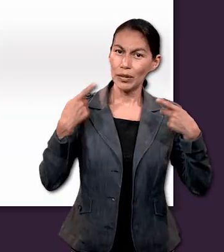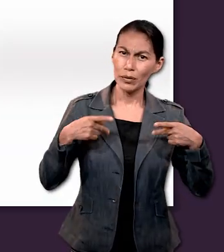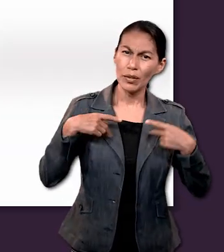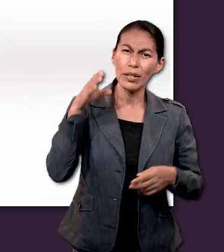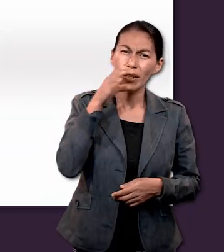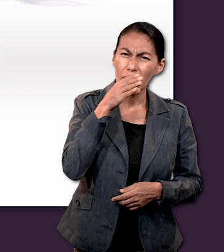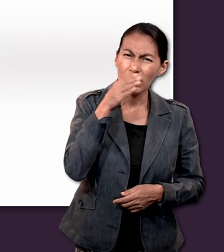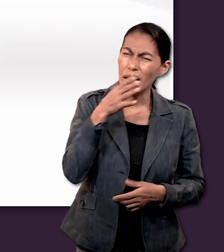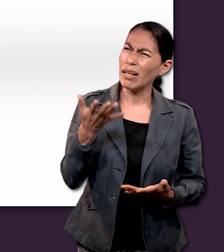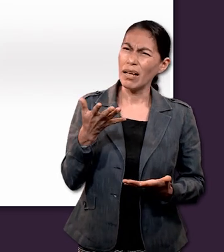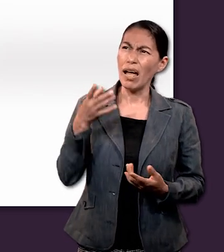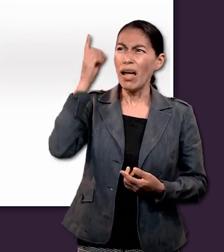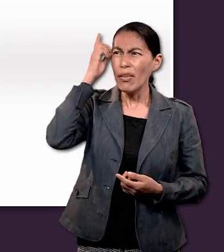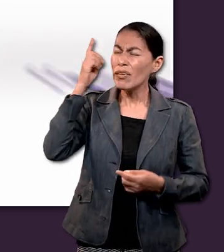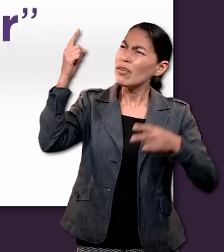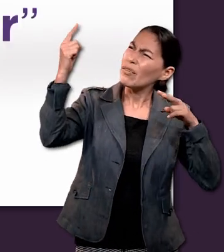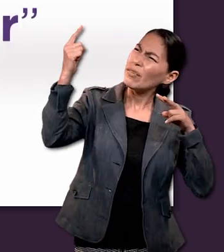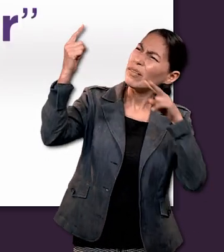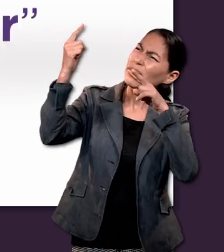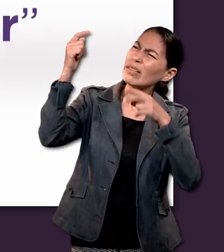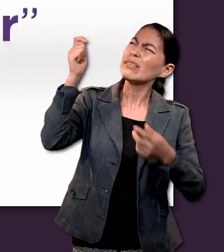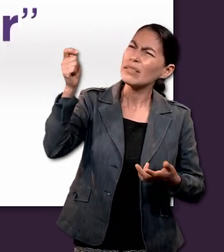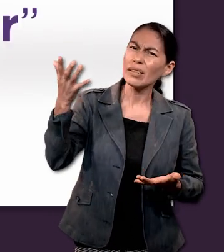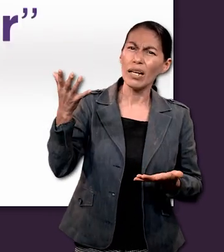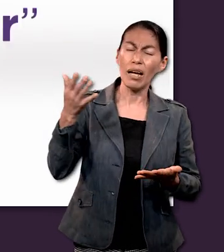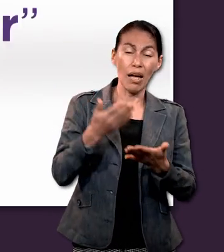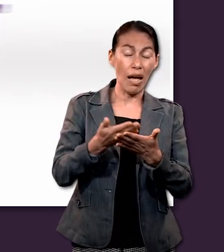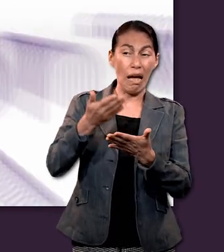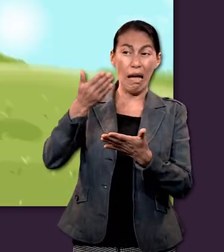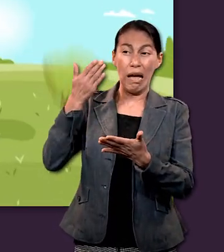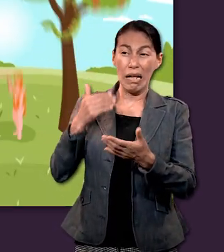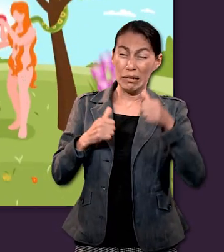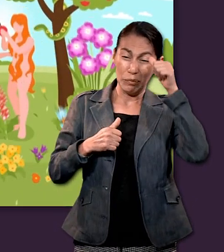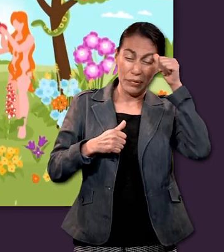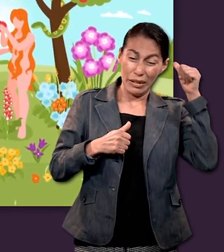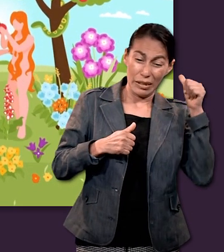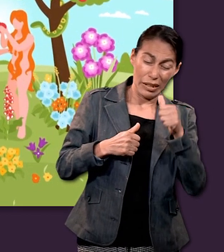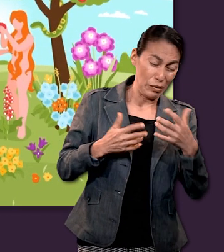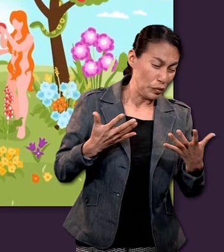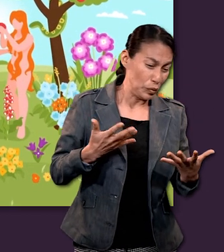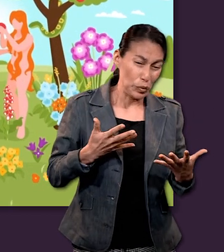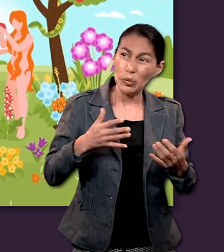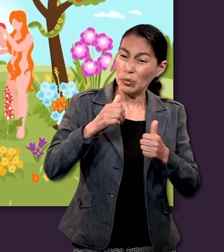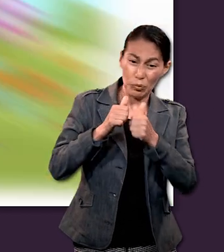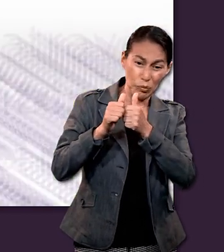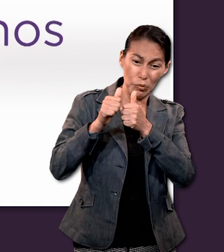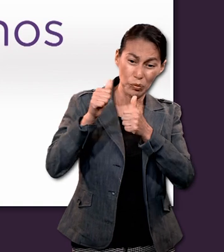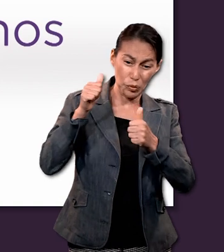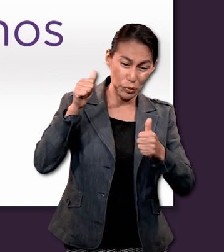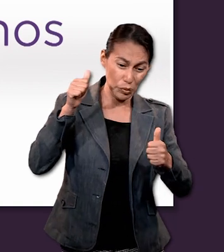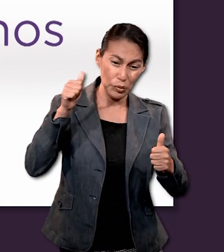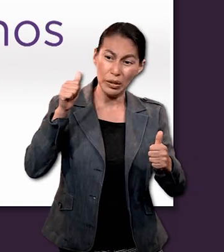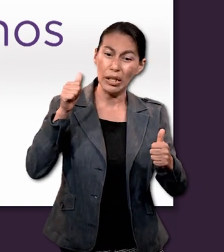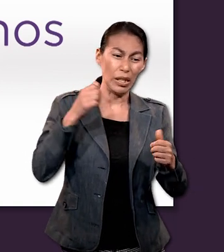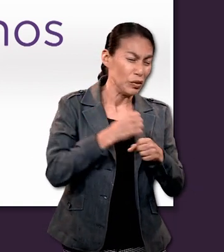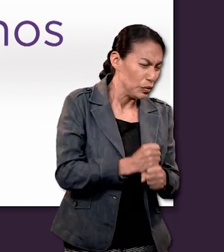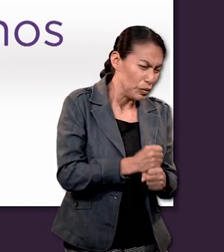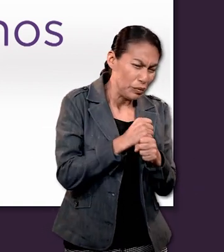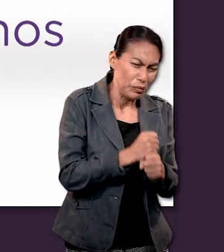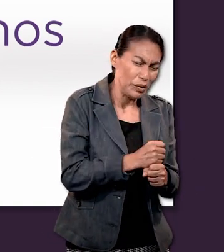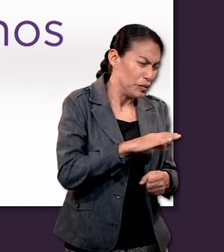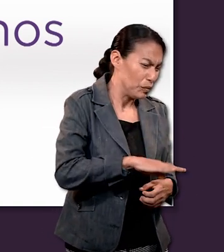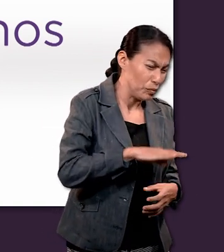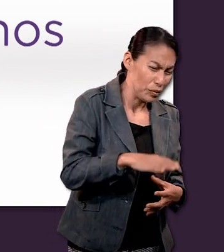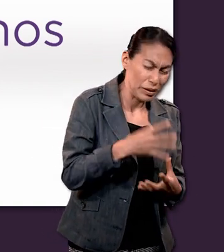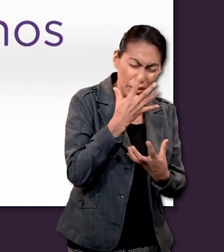¿A qué nos referimos los cristianos con ver a Dios? Desde que el pecado nos separó de Dios y nos hizo atravesar el